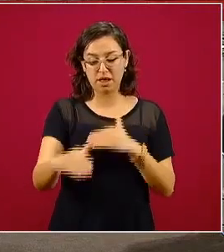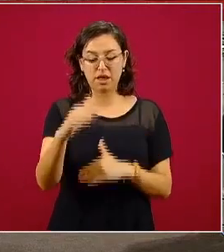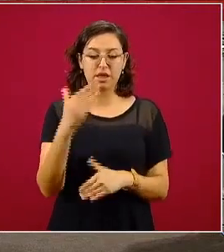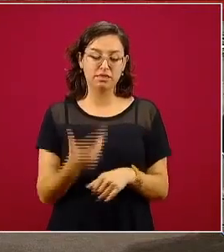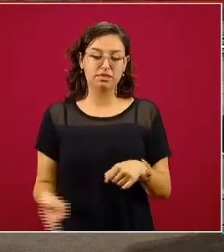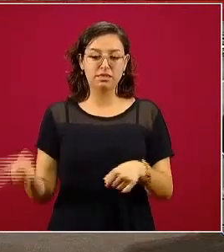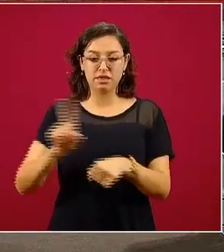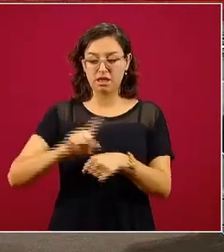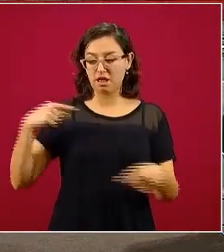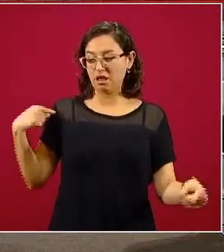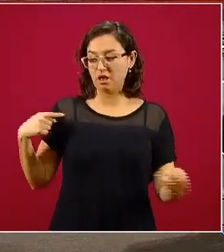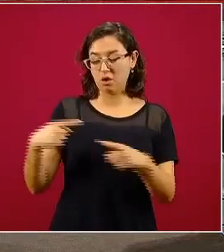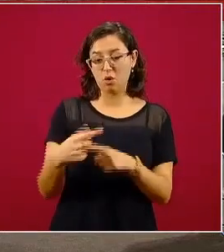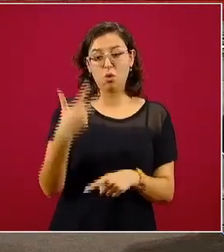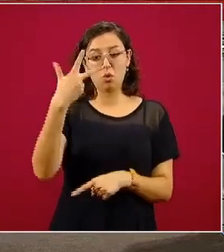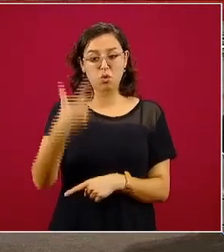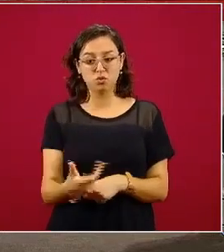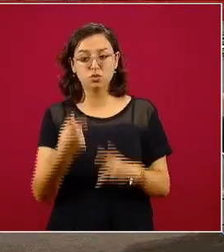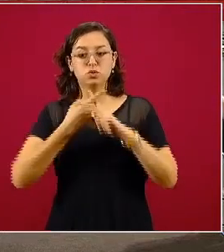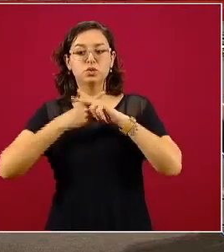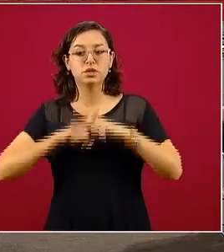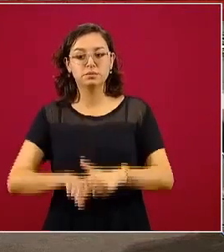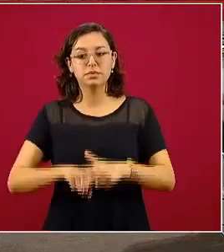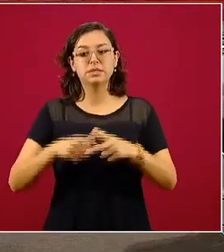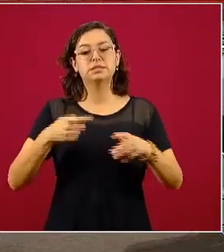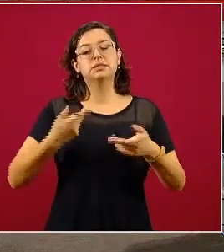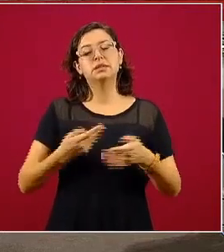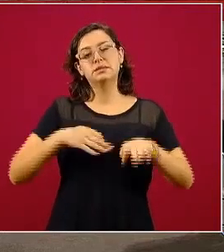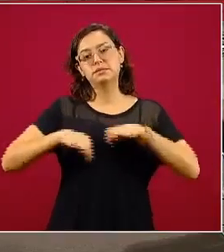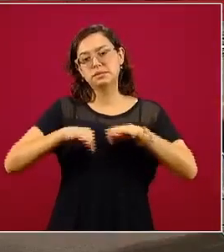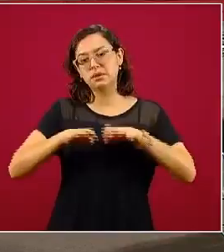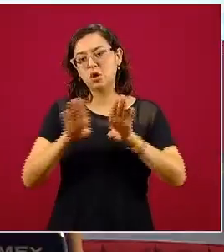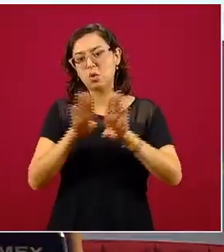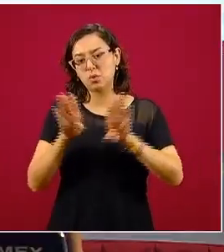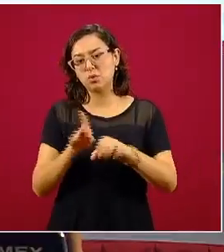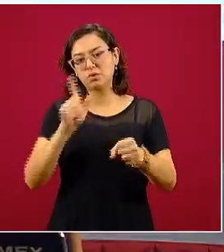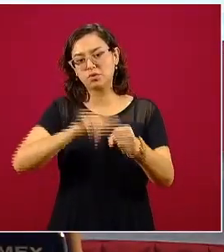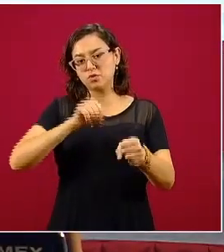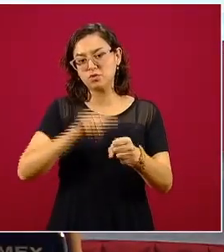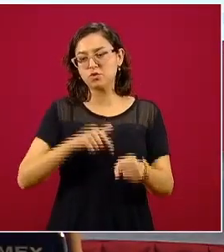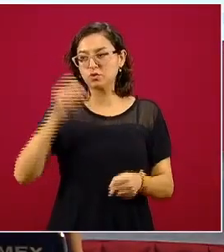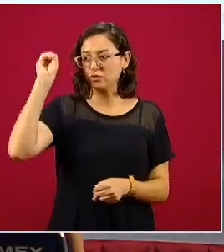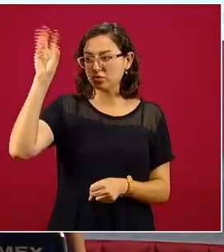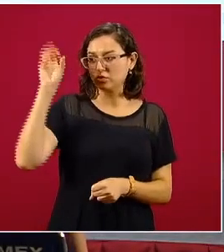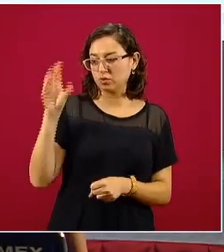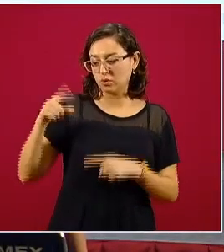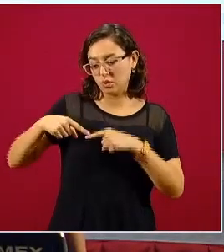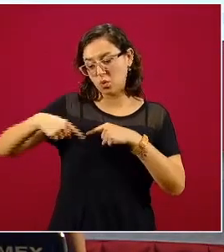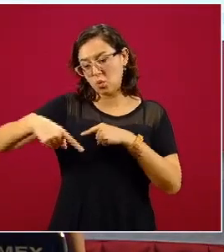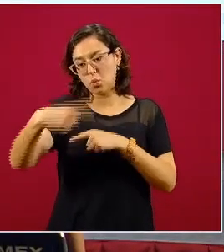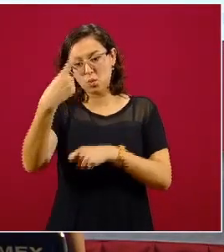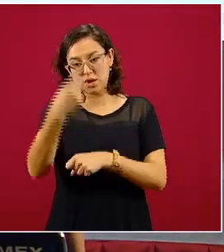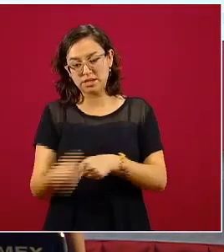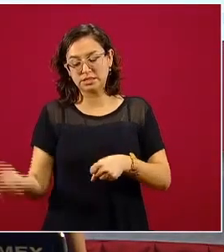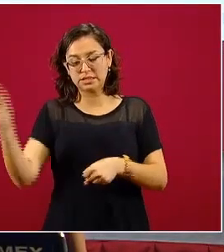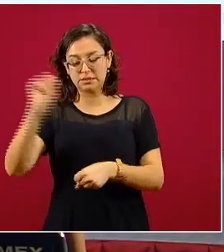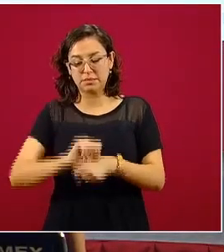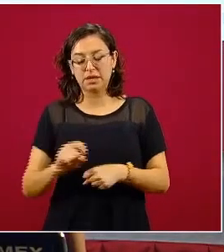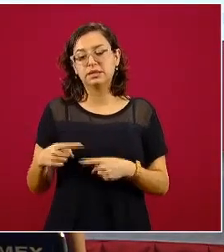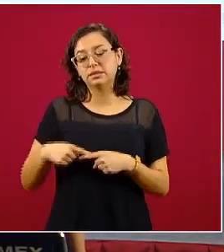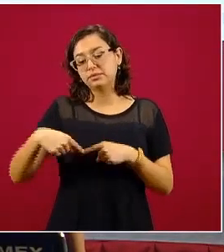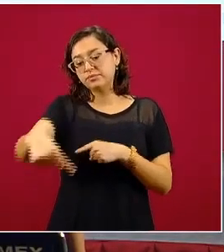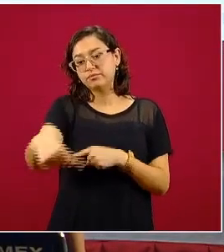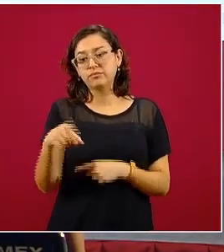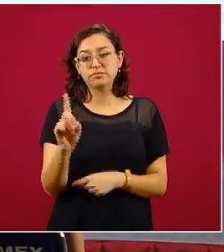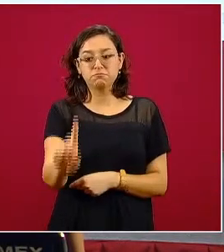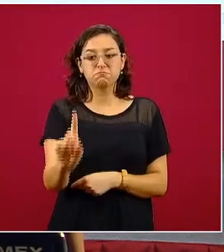en funciones el semáforo para toda esta semana, de aquí hasta el domingo, que prácticamente